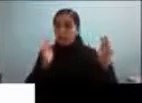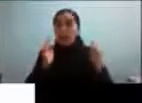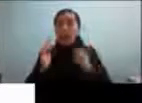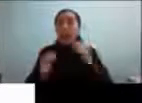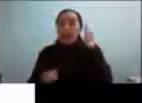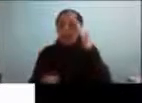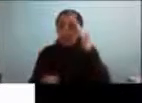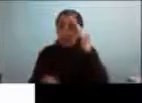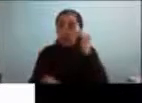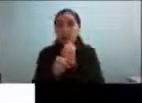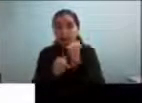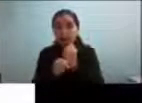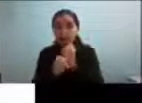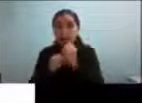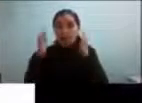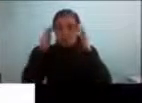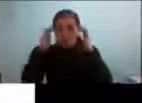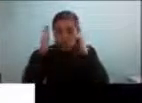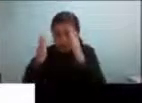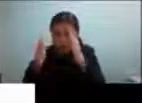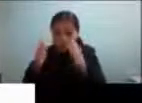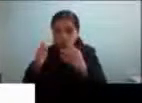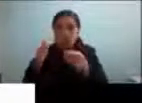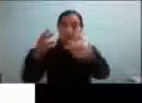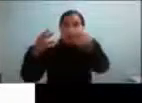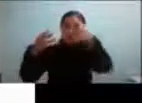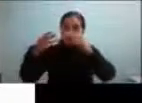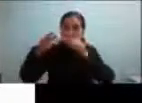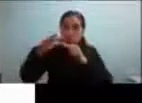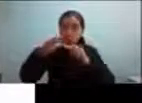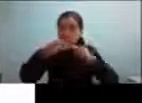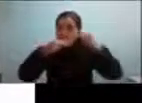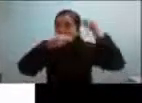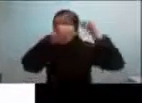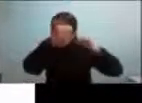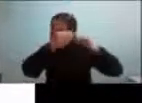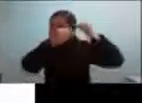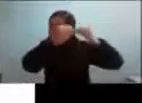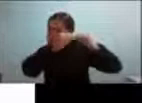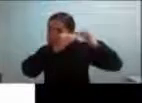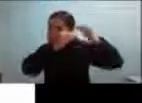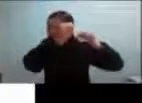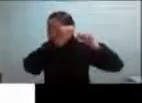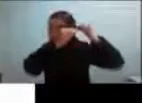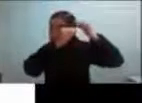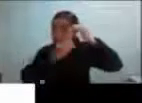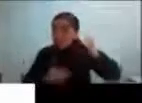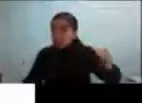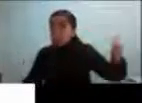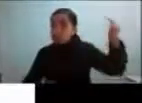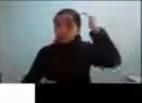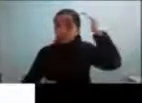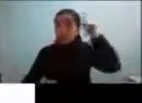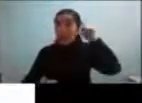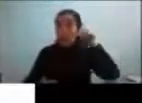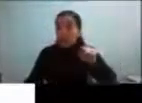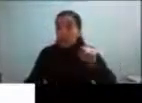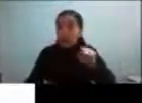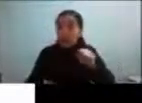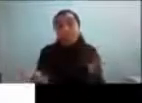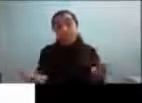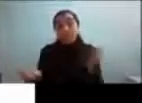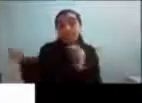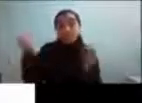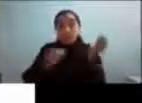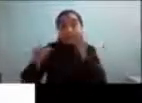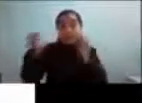recursos atencionales y luego hay procesamientos temporales de alto orden donde hay una alta carga de otros procesos cognitivos de alto